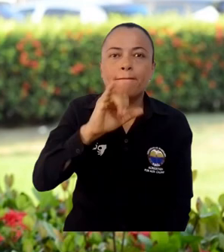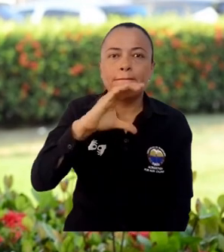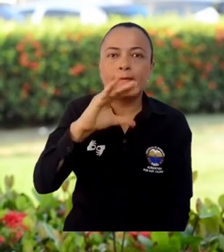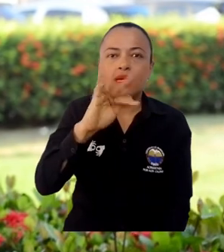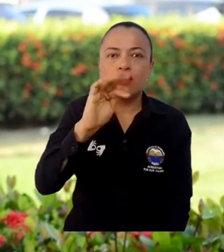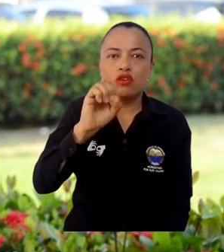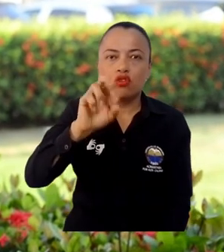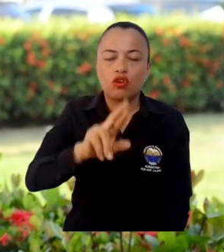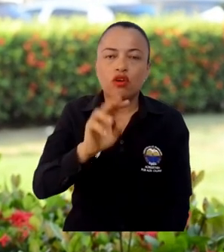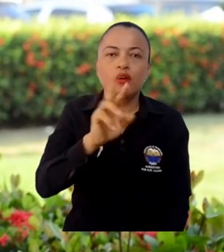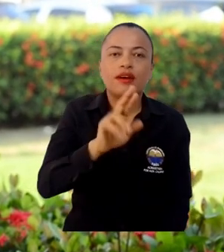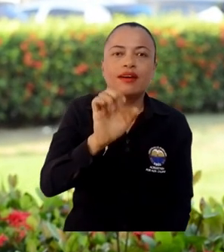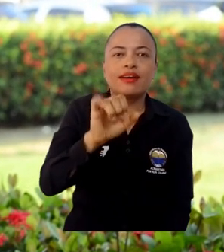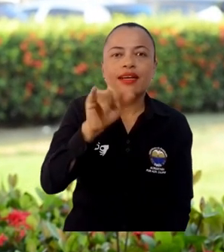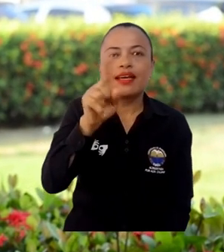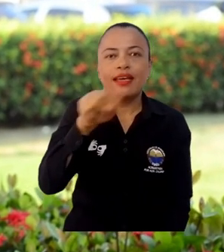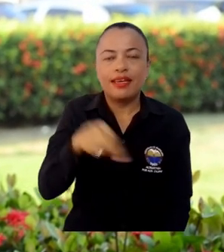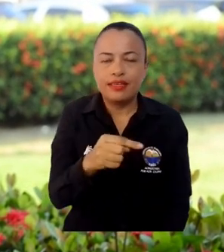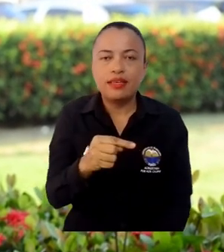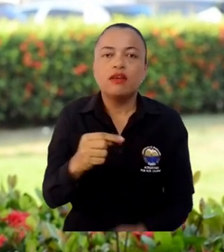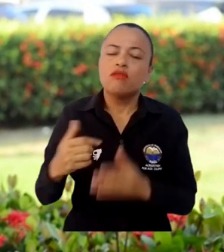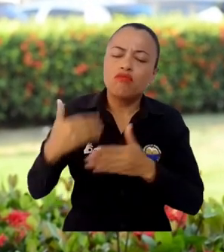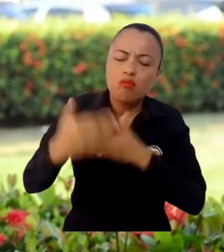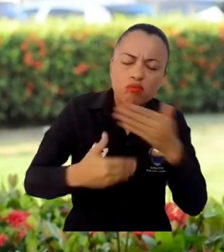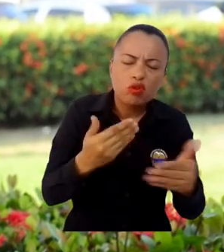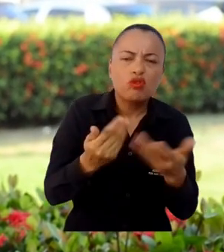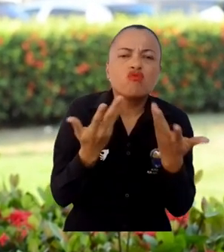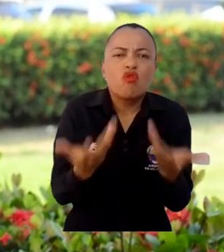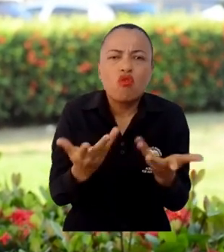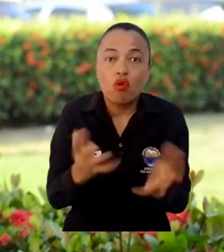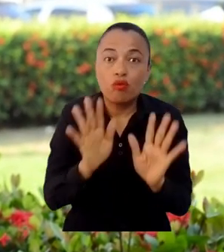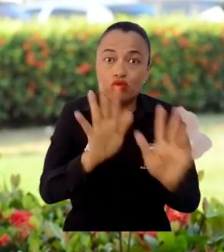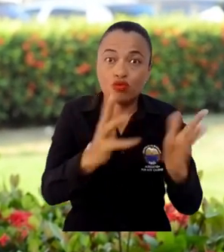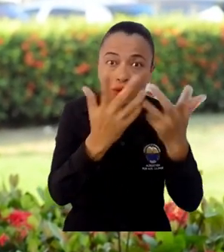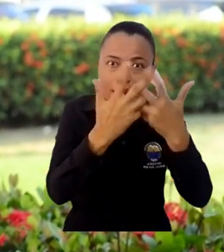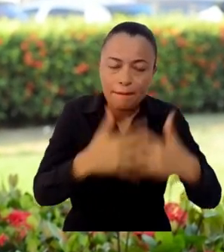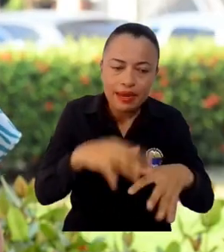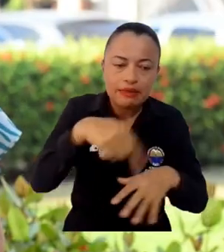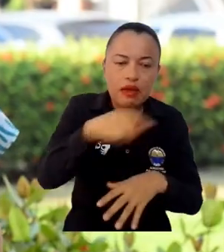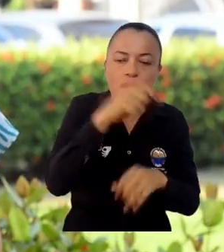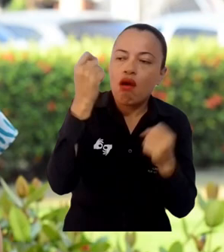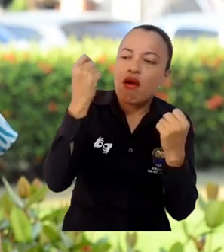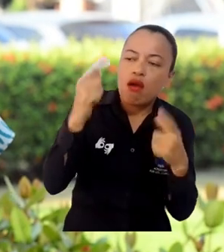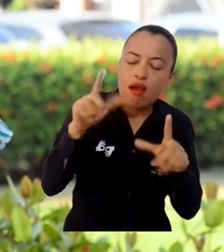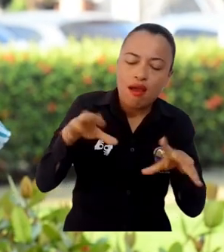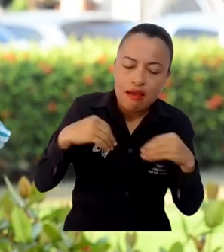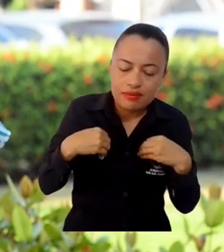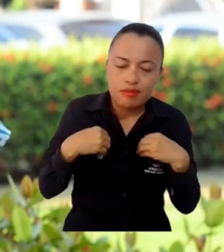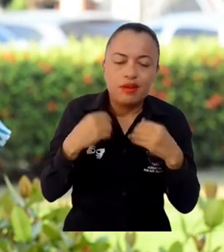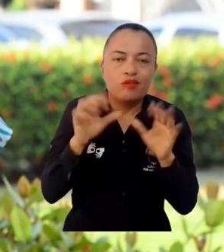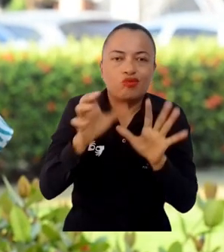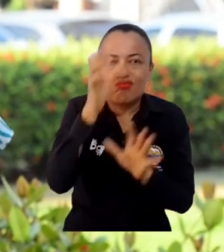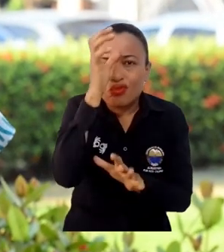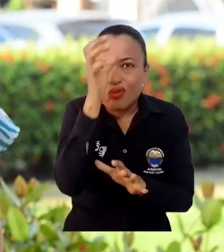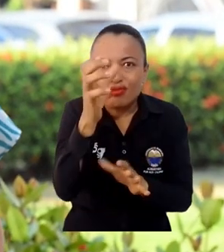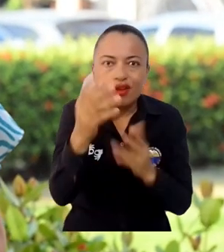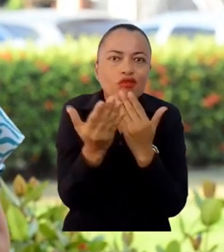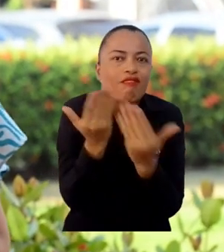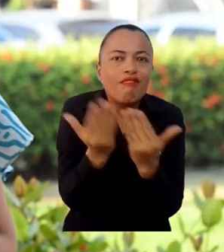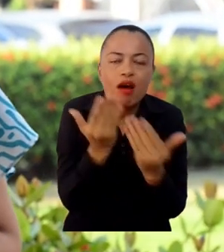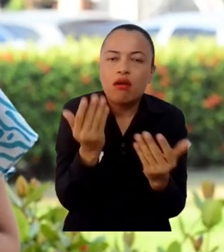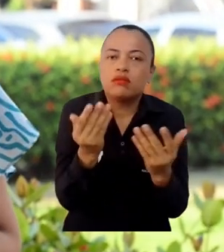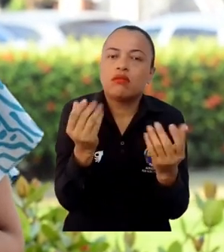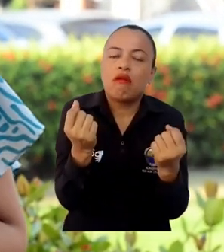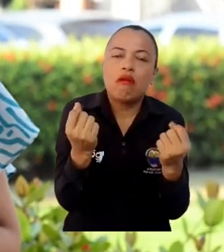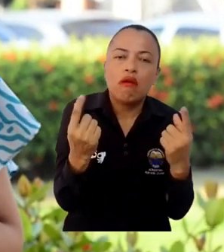internacional, señor Víctor Reyes, donde se establecieron los mecanismos y procesos para que las empresas pudieran entender y